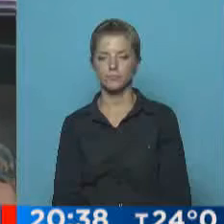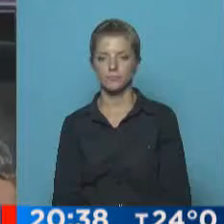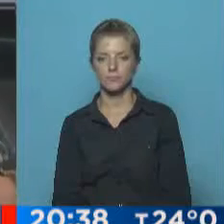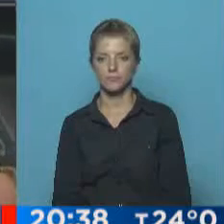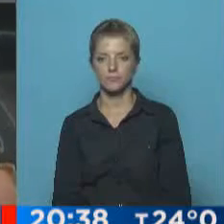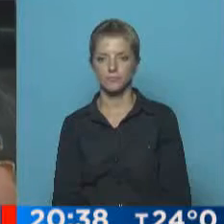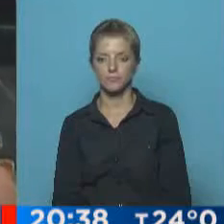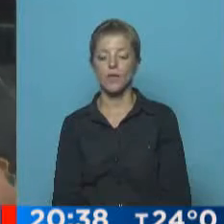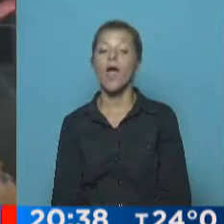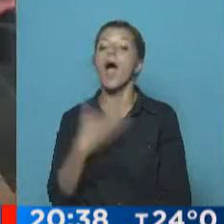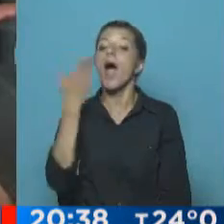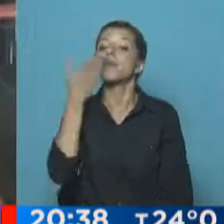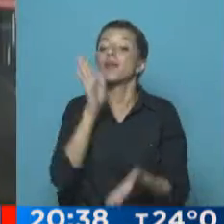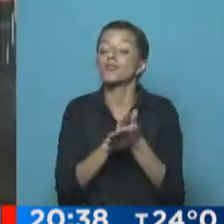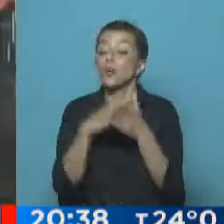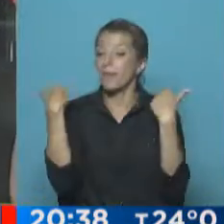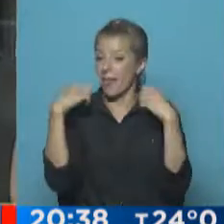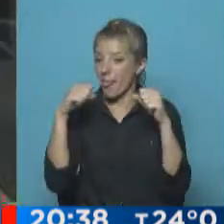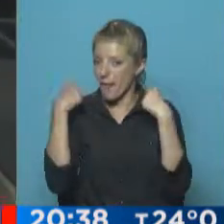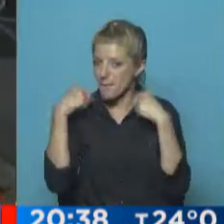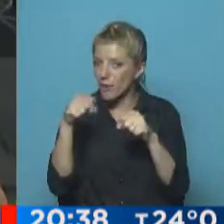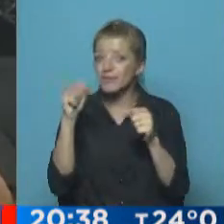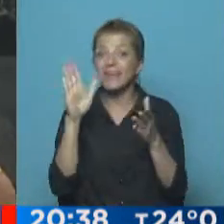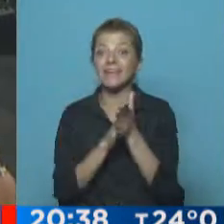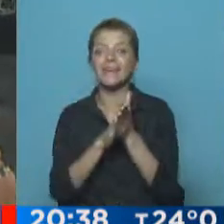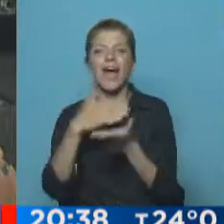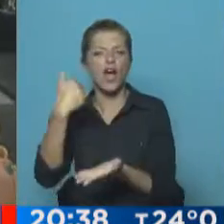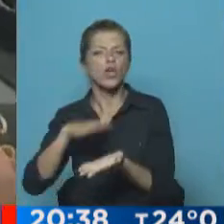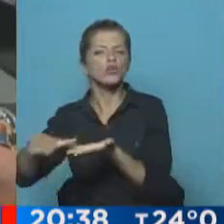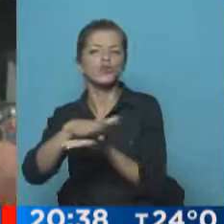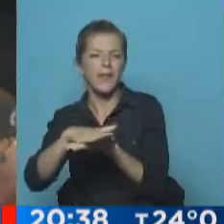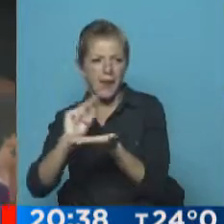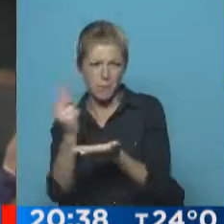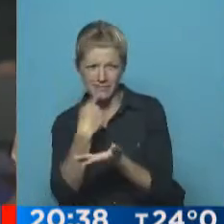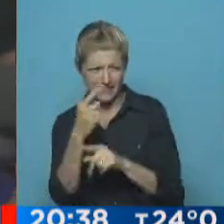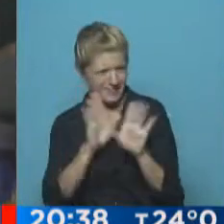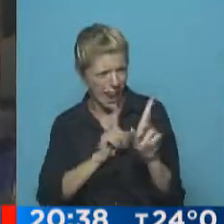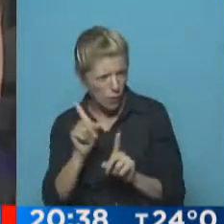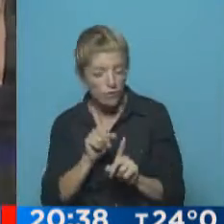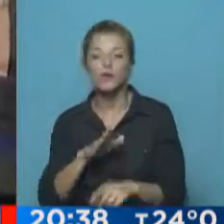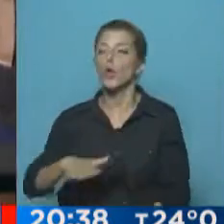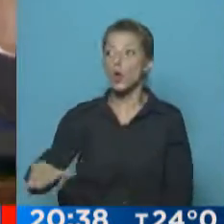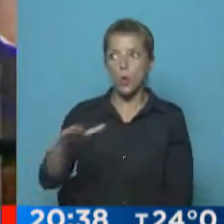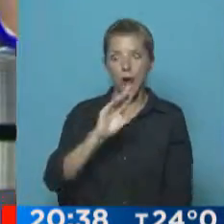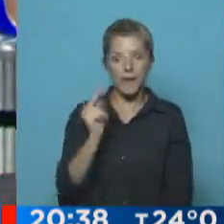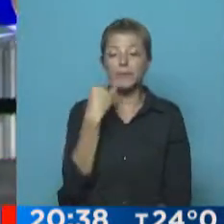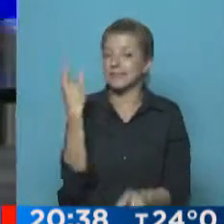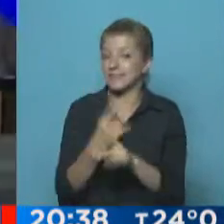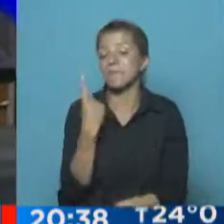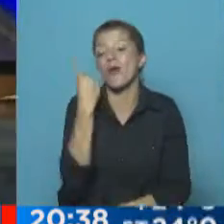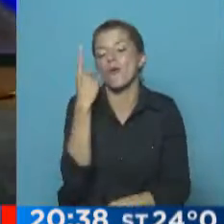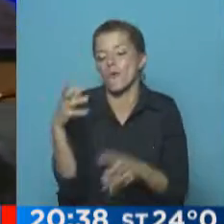Hablamos ahora de deportes y de la zona caliente, zona de la muerte, le dicen algunos en la Copa. Así Zona de la muerte, siempre hay una.